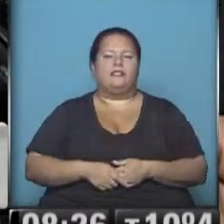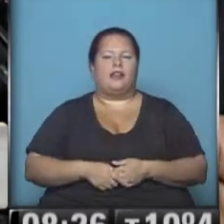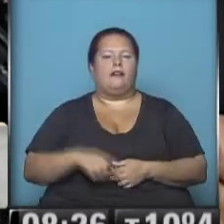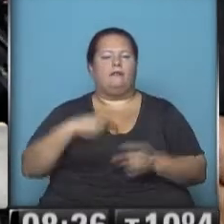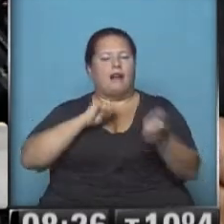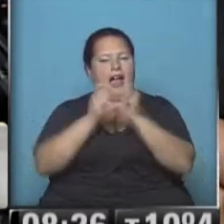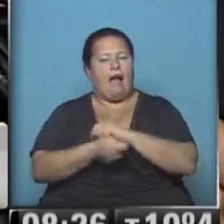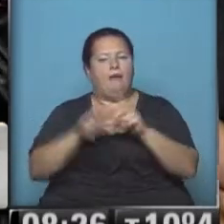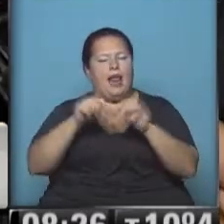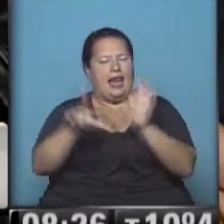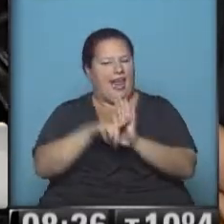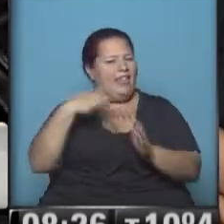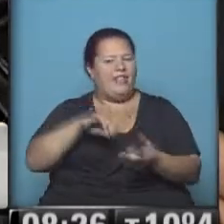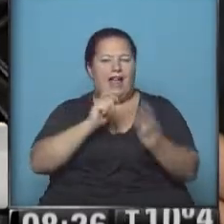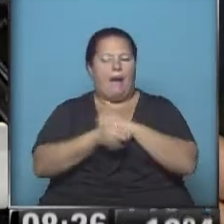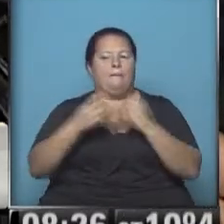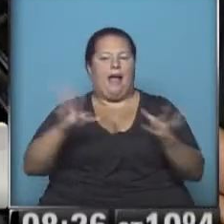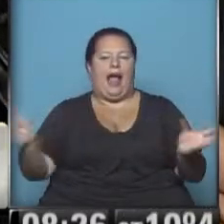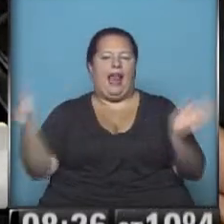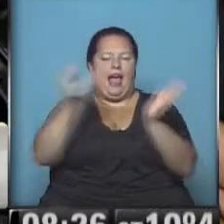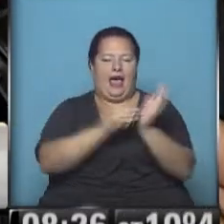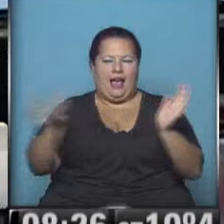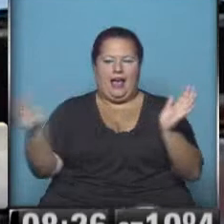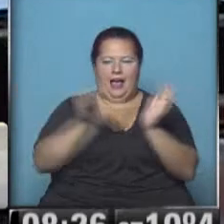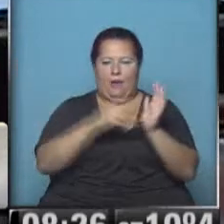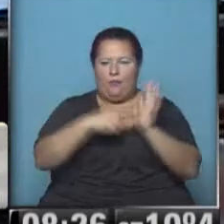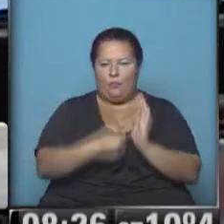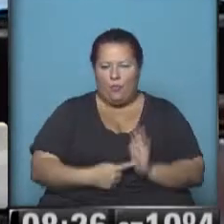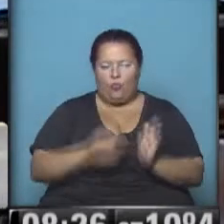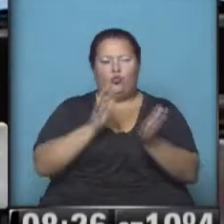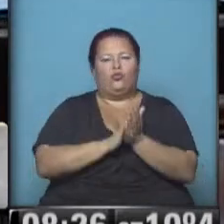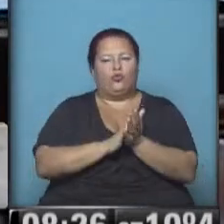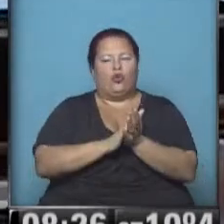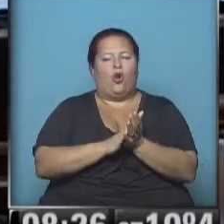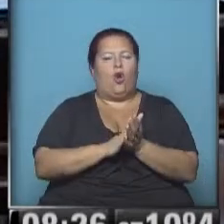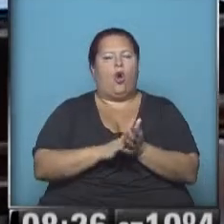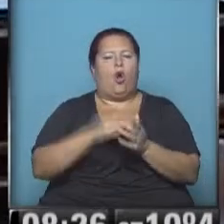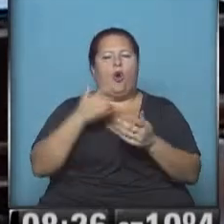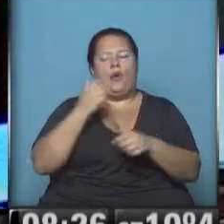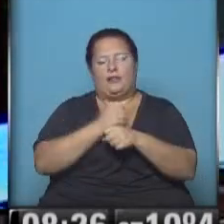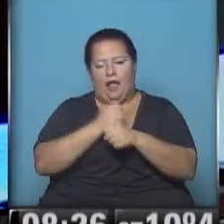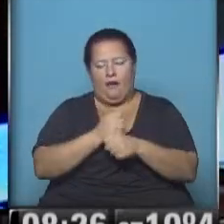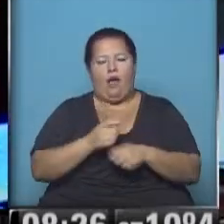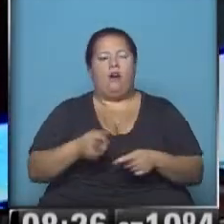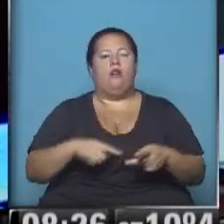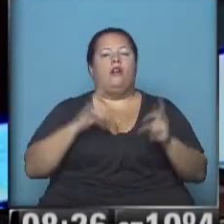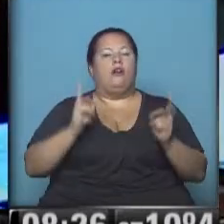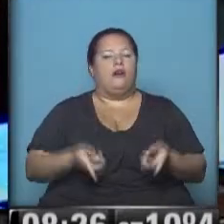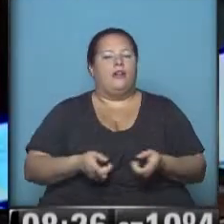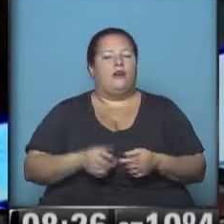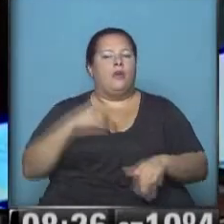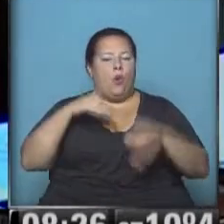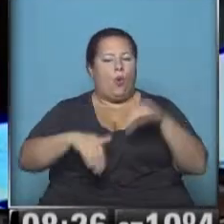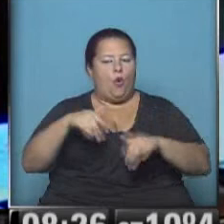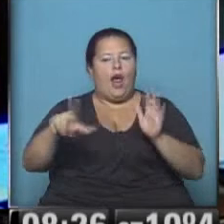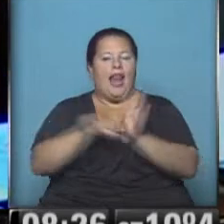hecho la reforma al Código Penal que había que hacer para adaptar algunos puntos que tienen que ver con la disposición de la acción y hemos